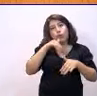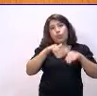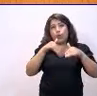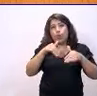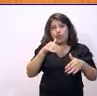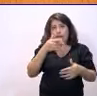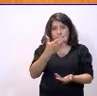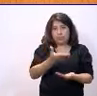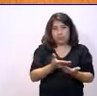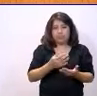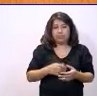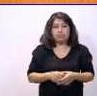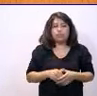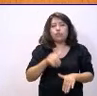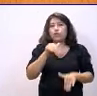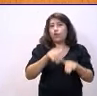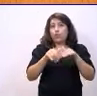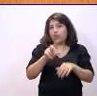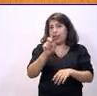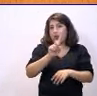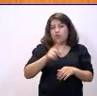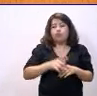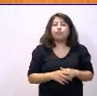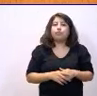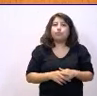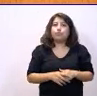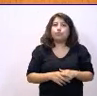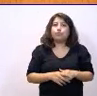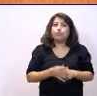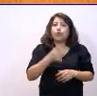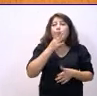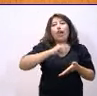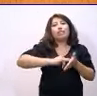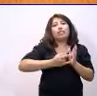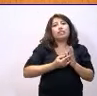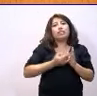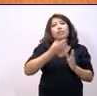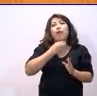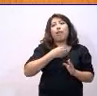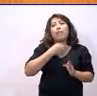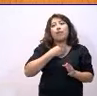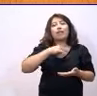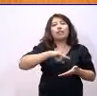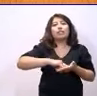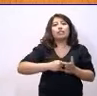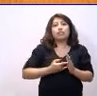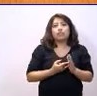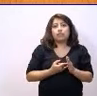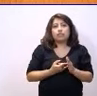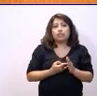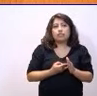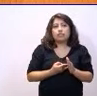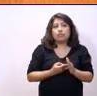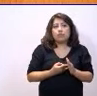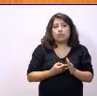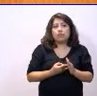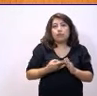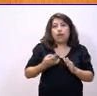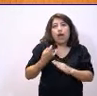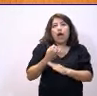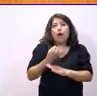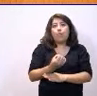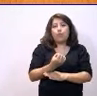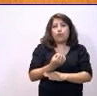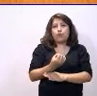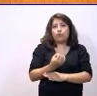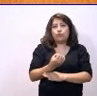Pero no, no le voy a tener que votar. Porque yo pienso que el sistema de becas, el sistema de apoyos, tiene